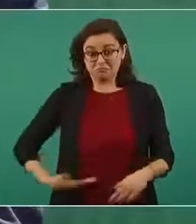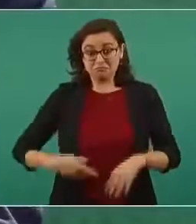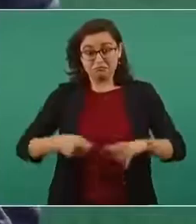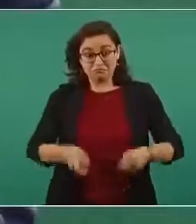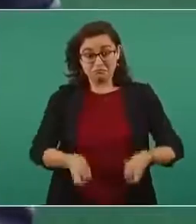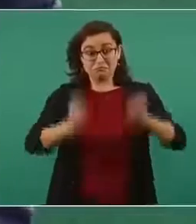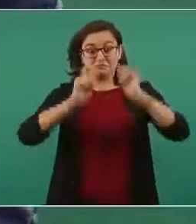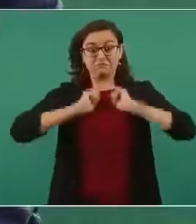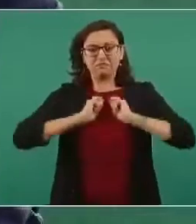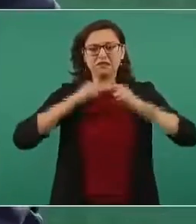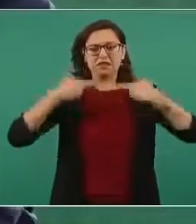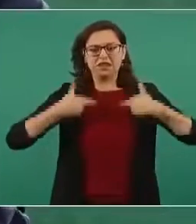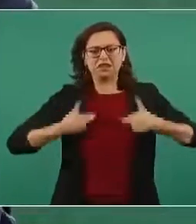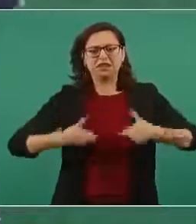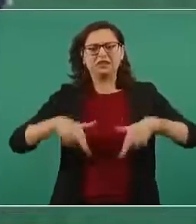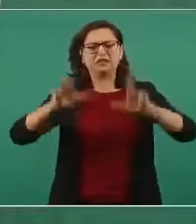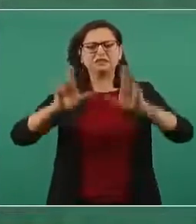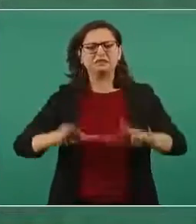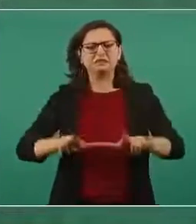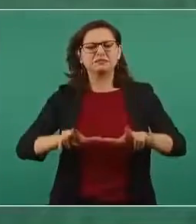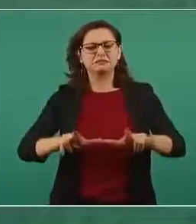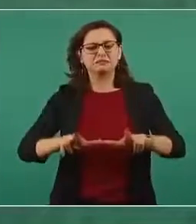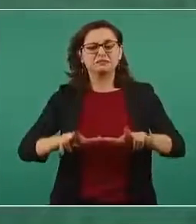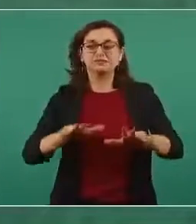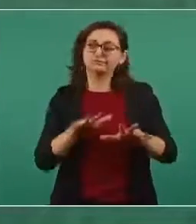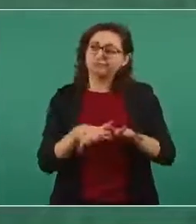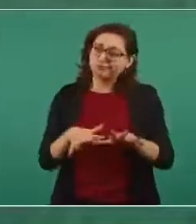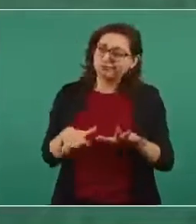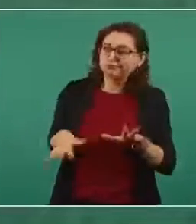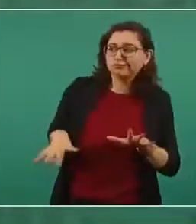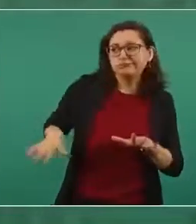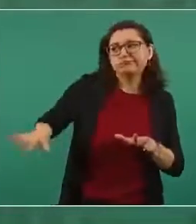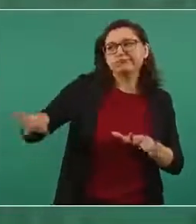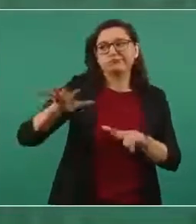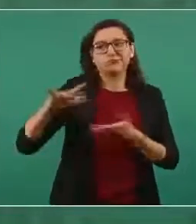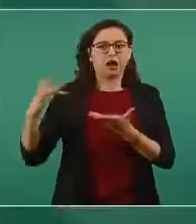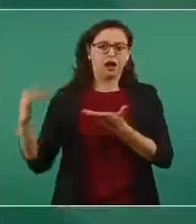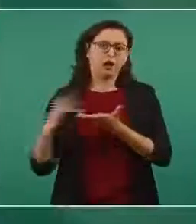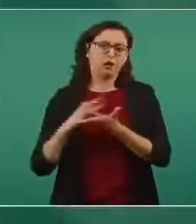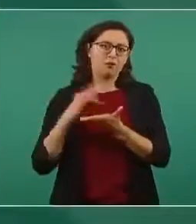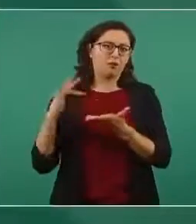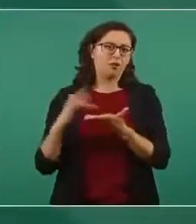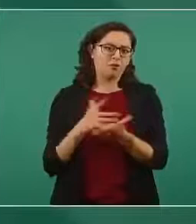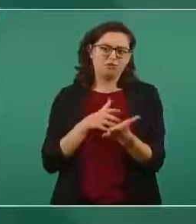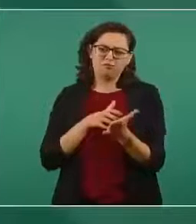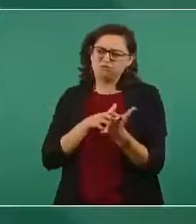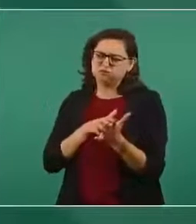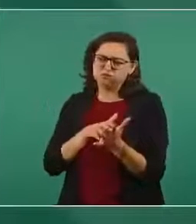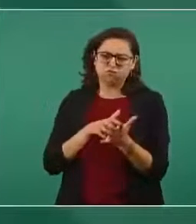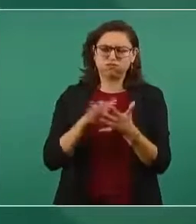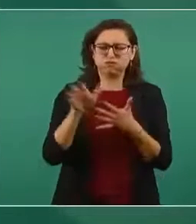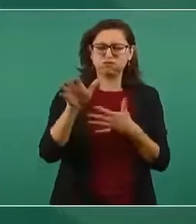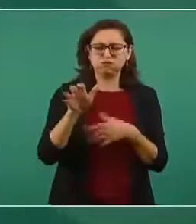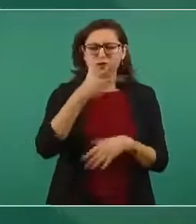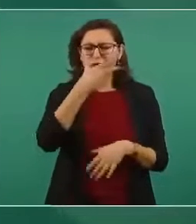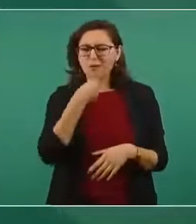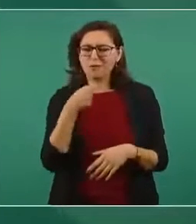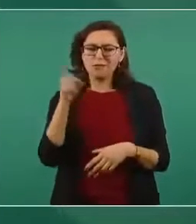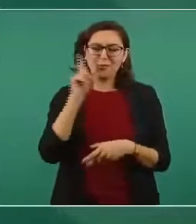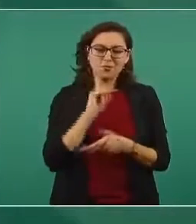un apoyo de millones de mexicanos, mujeres y hombres,